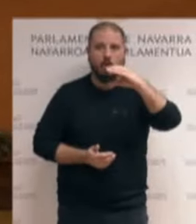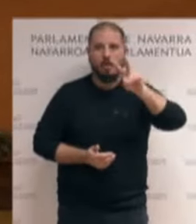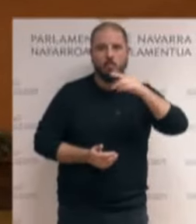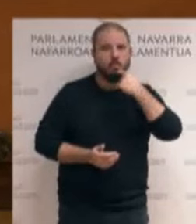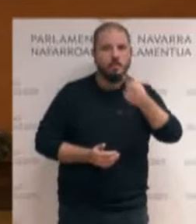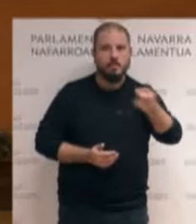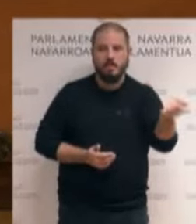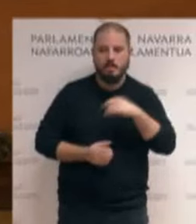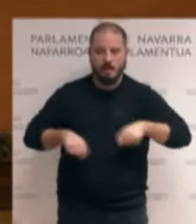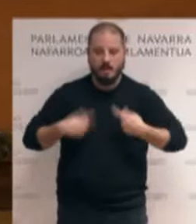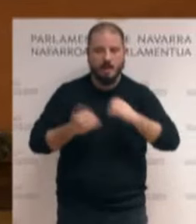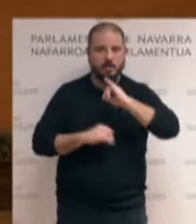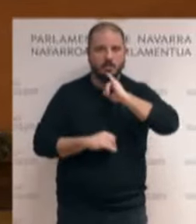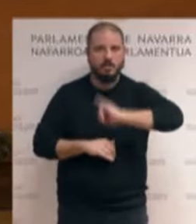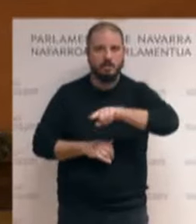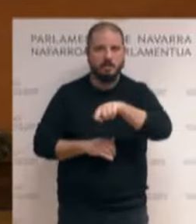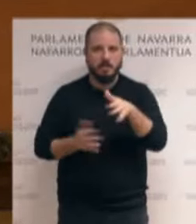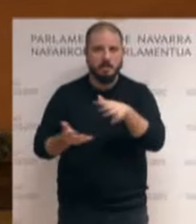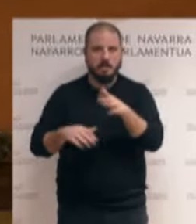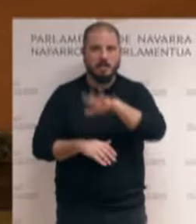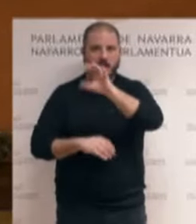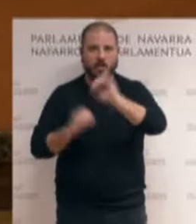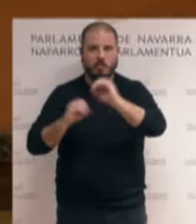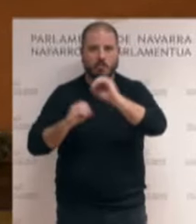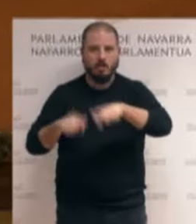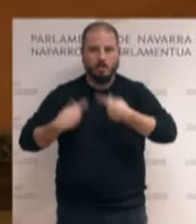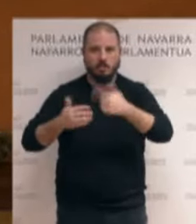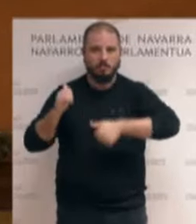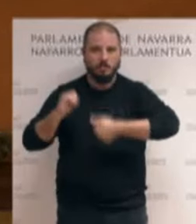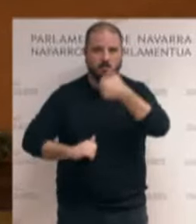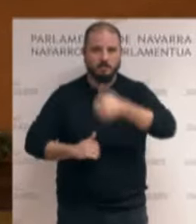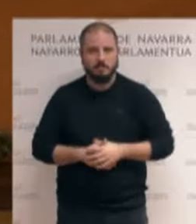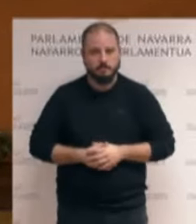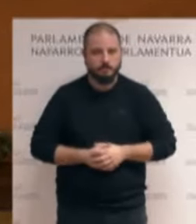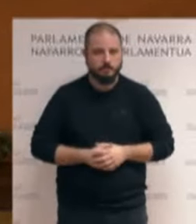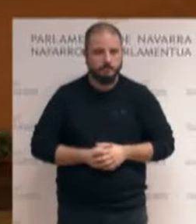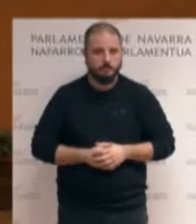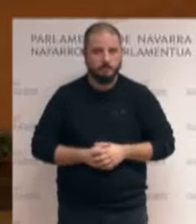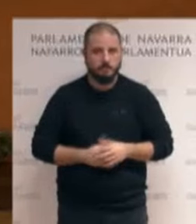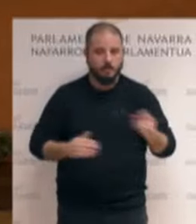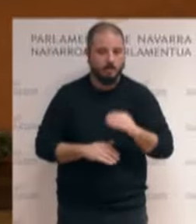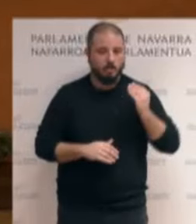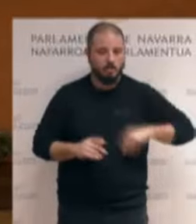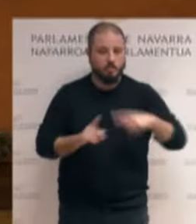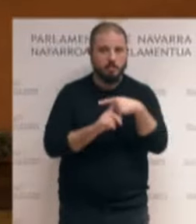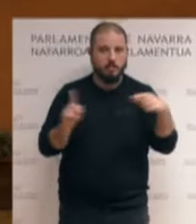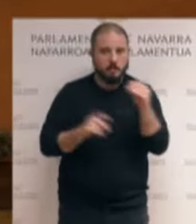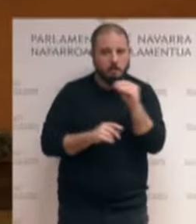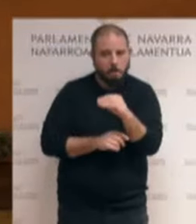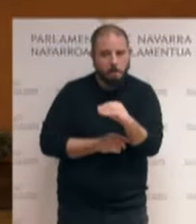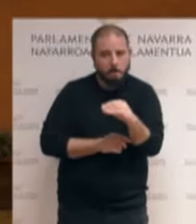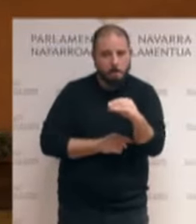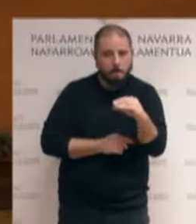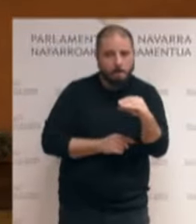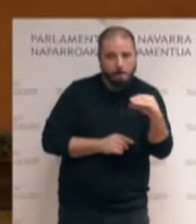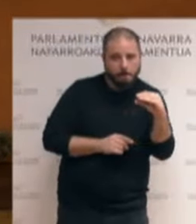hogares ha subido de media también en torno a un 5%. Por contra, el salario medio se está incrementando muy por debajo de lo que